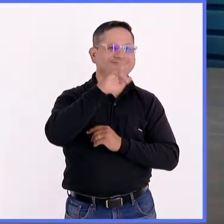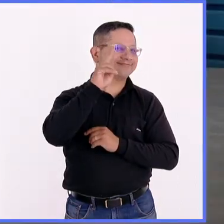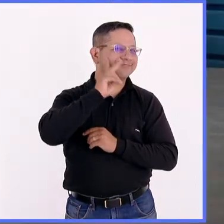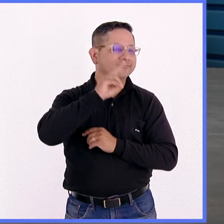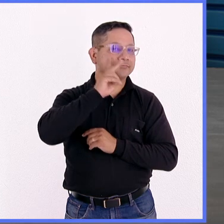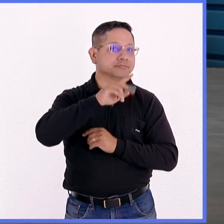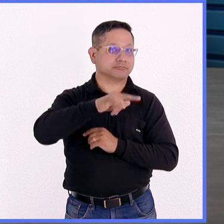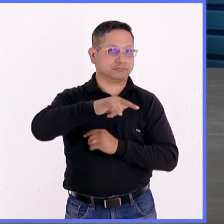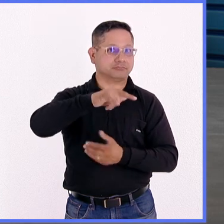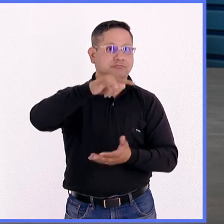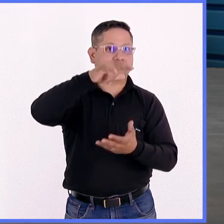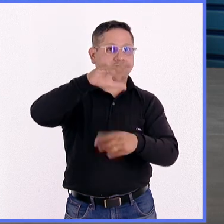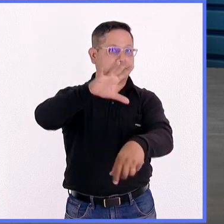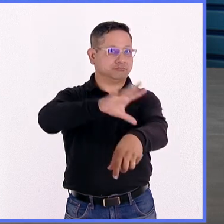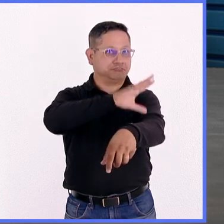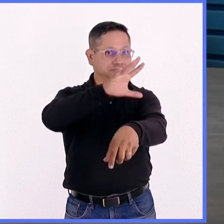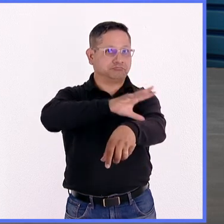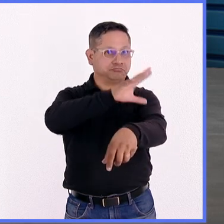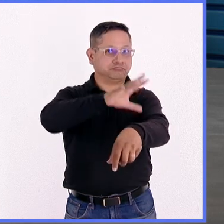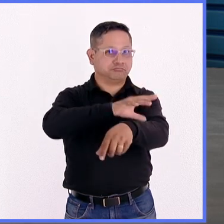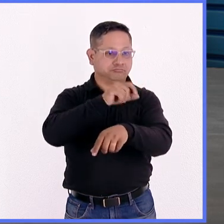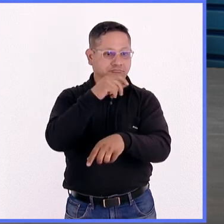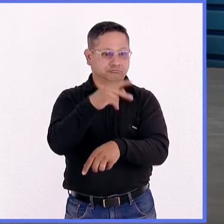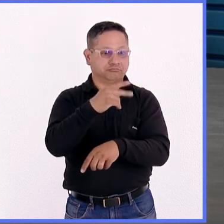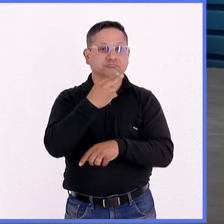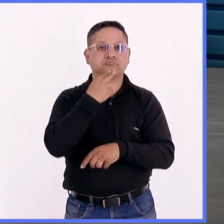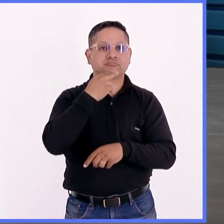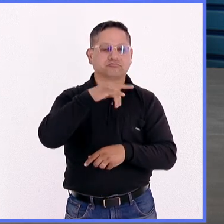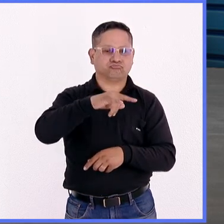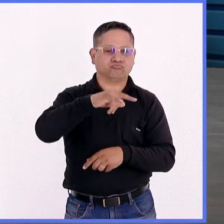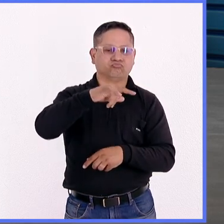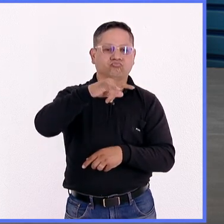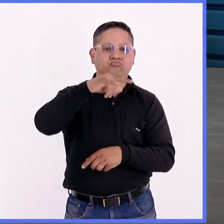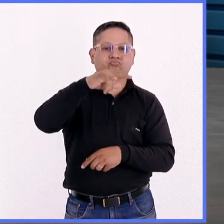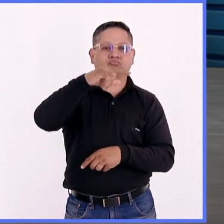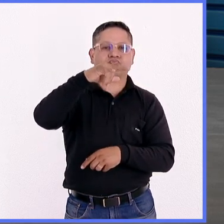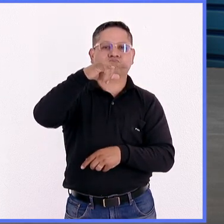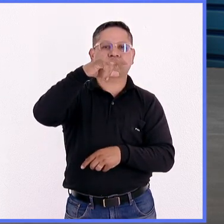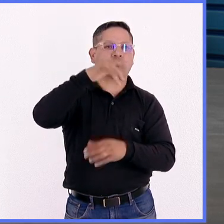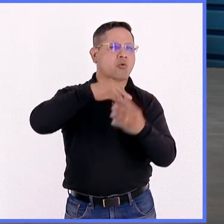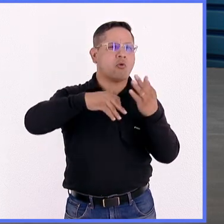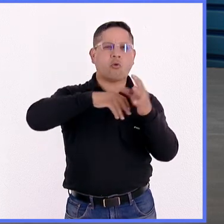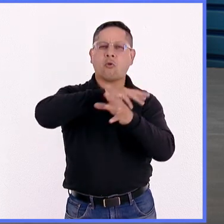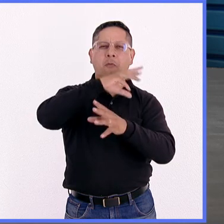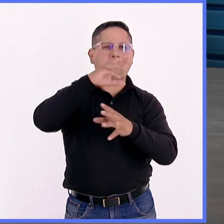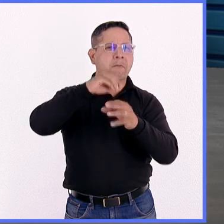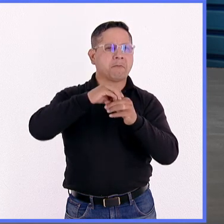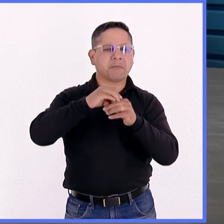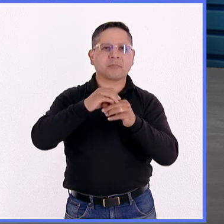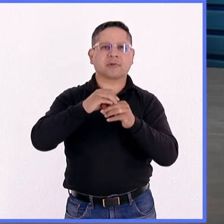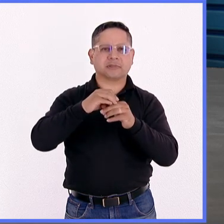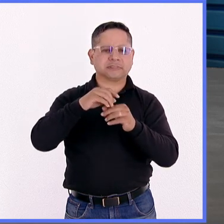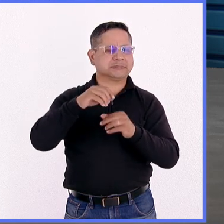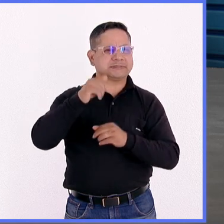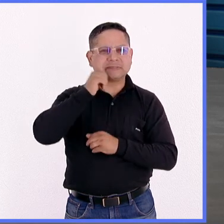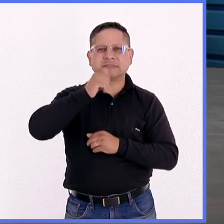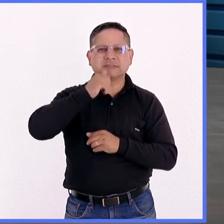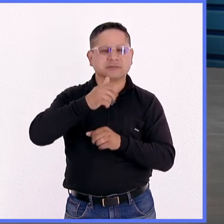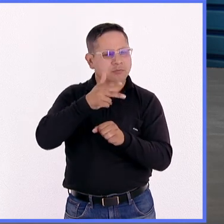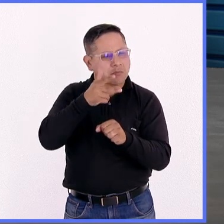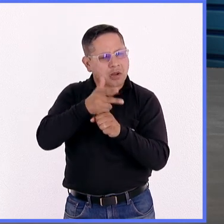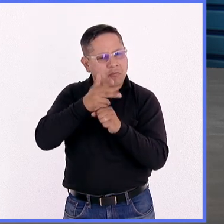Deben lograr que la batería que utiliza alcance para toda la misión. Debe transmitir datos durante